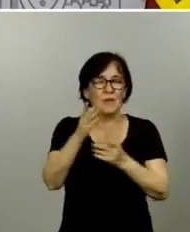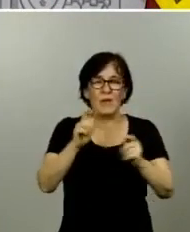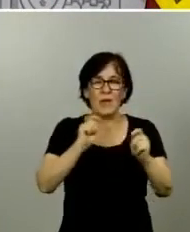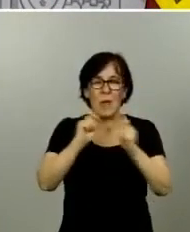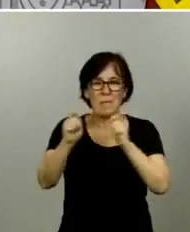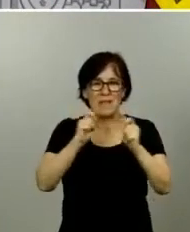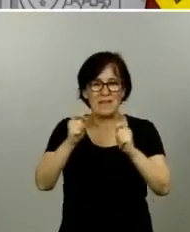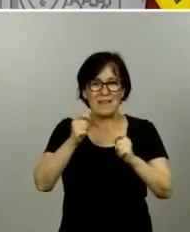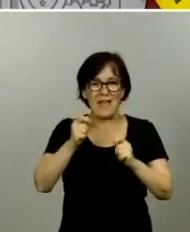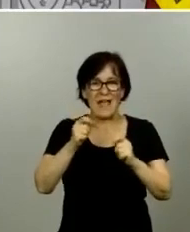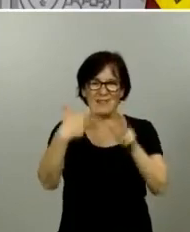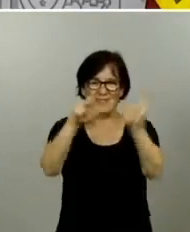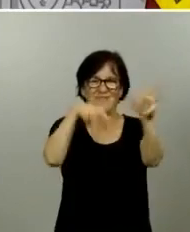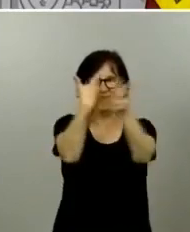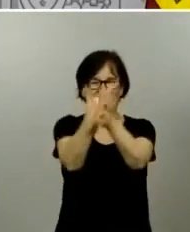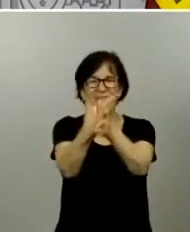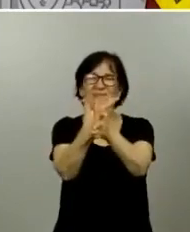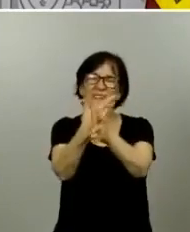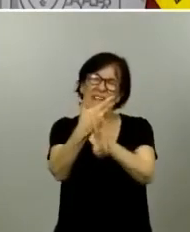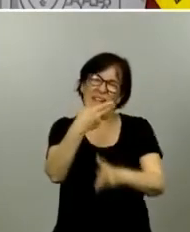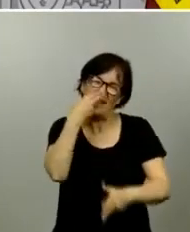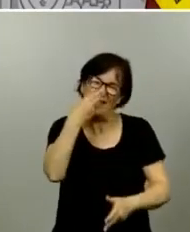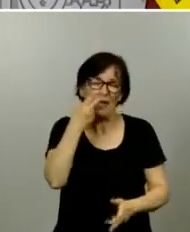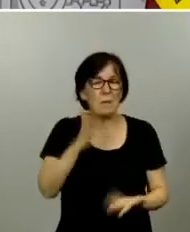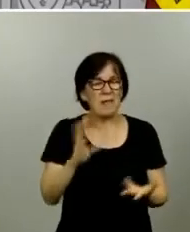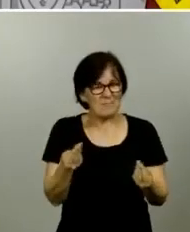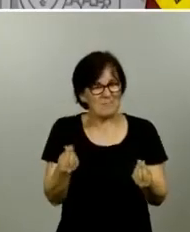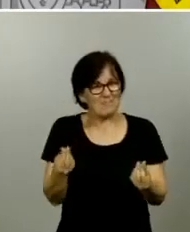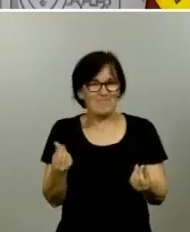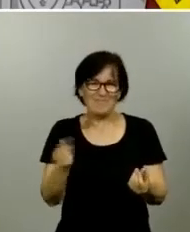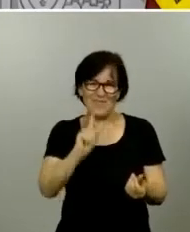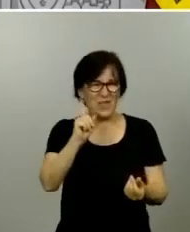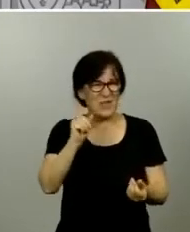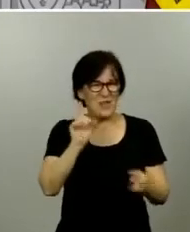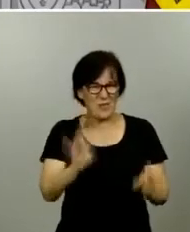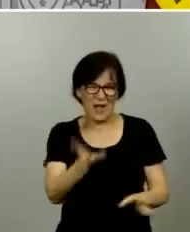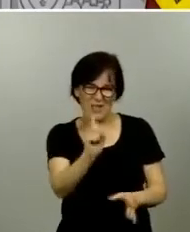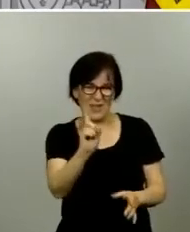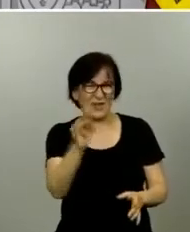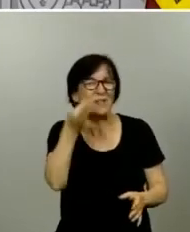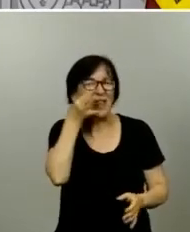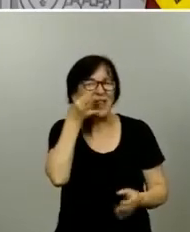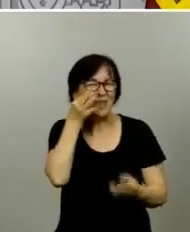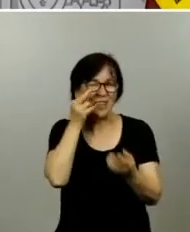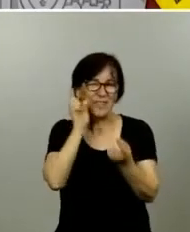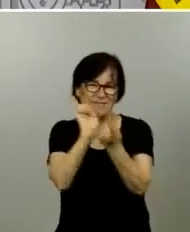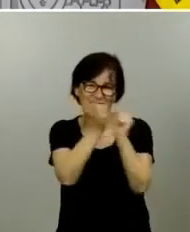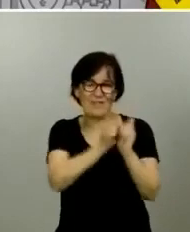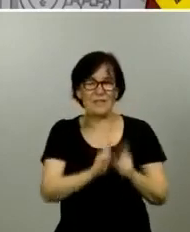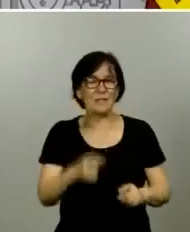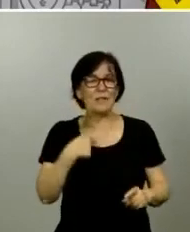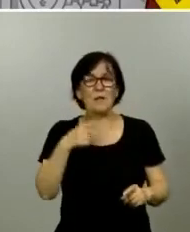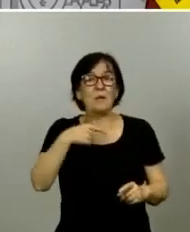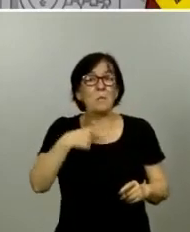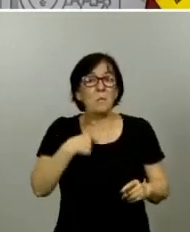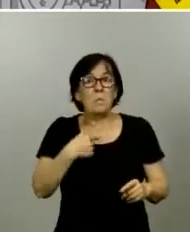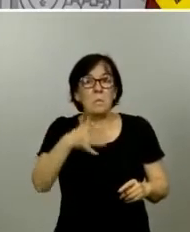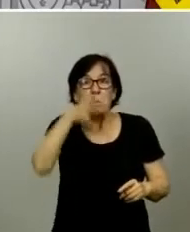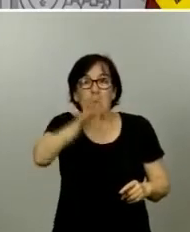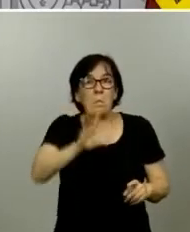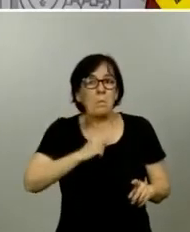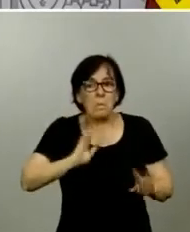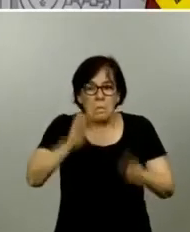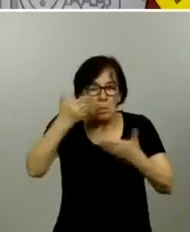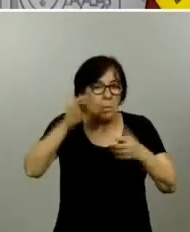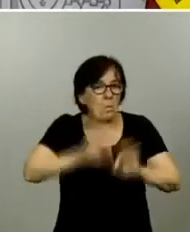pueden ser muy interesantes pero no son lo mismo. En cuanto a la denuncia yo no yo no he recibido nada yo no